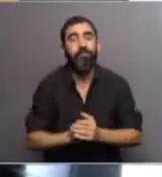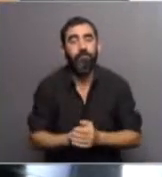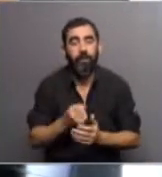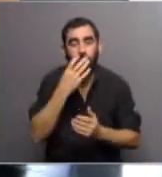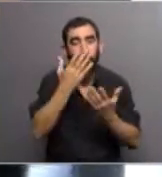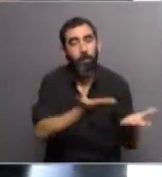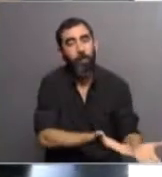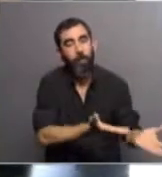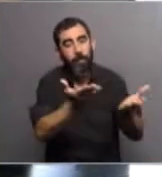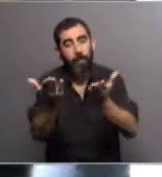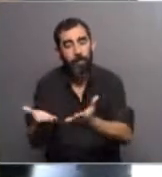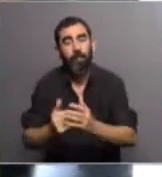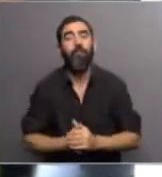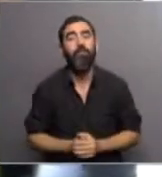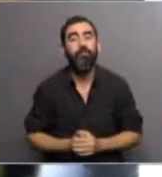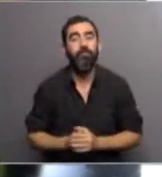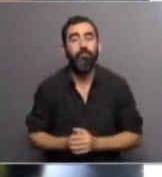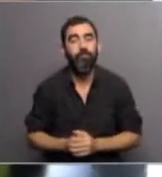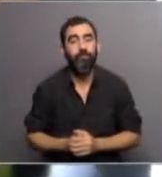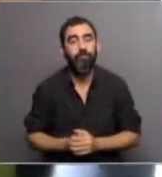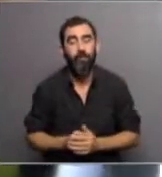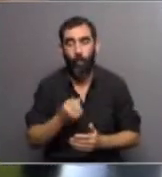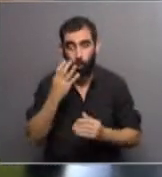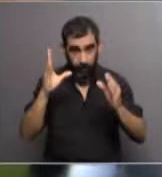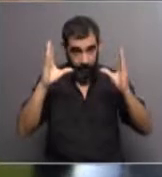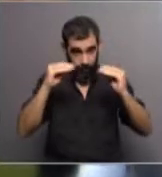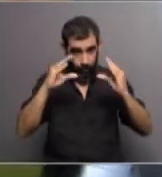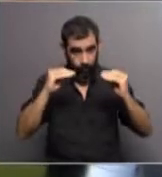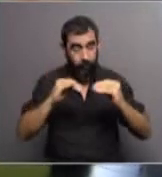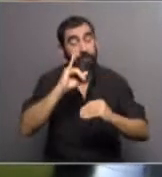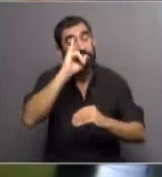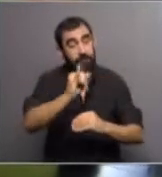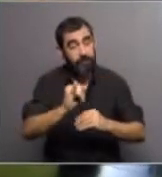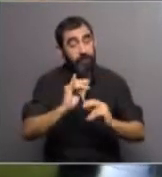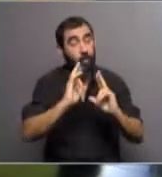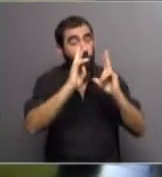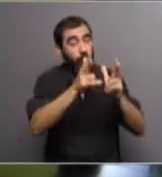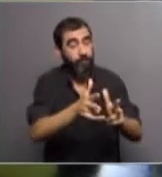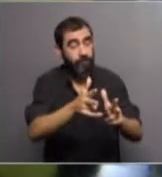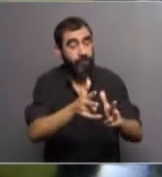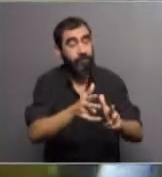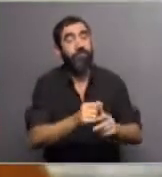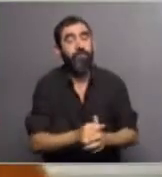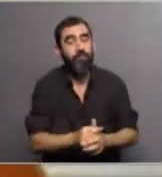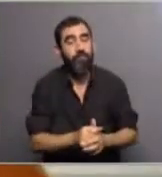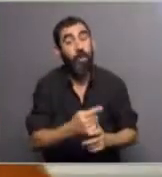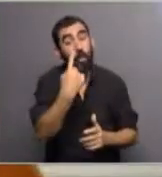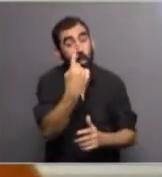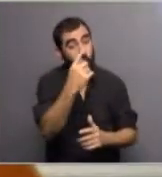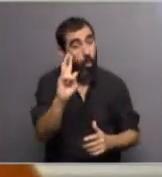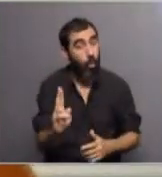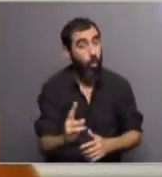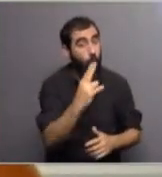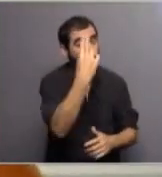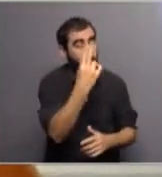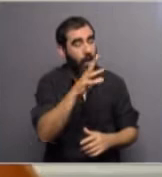Bienvenida. Buenas noches. Buenas noches, Gustavo. Bueno, bien, sí, como decís, estuvimos con uno de los uruguayos,